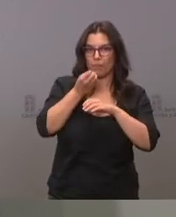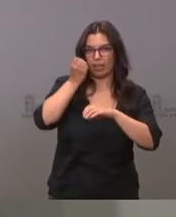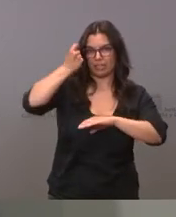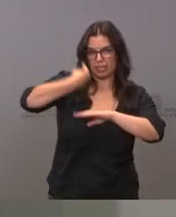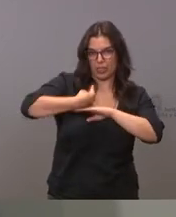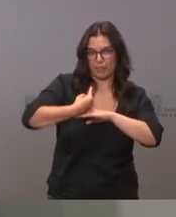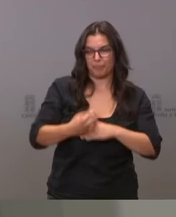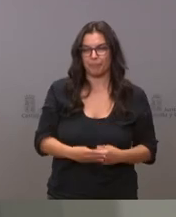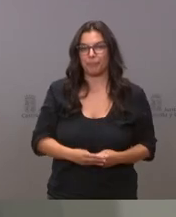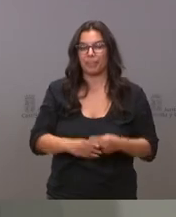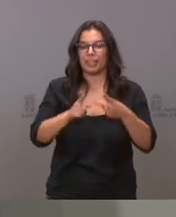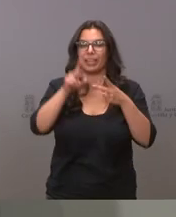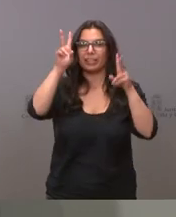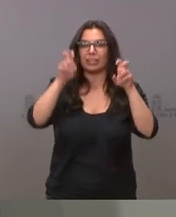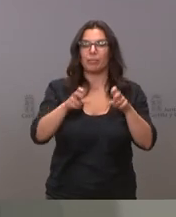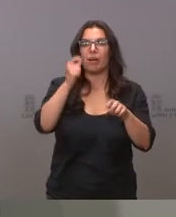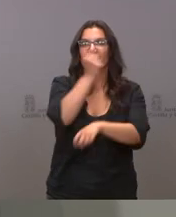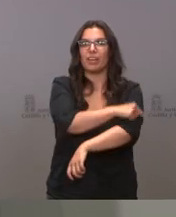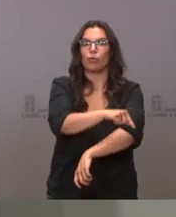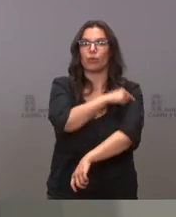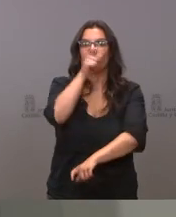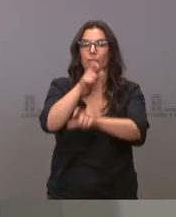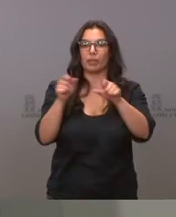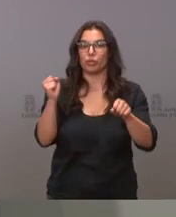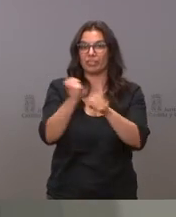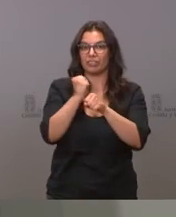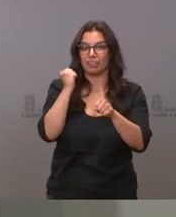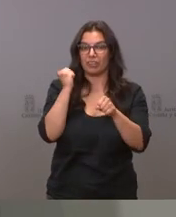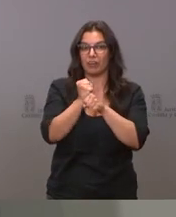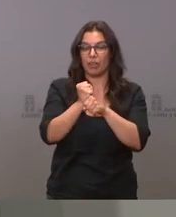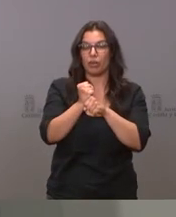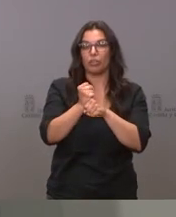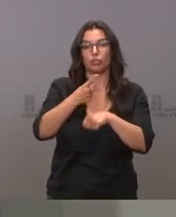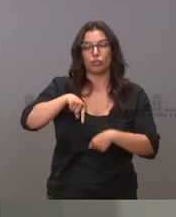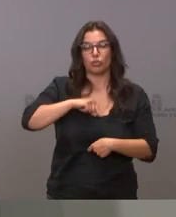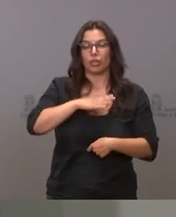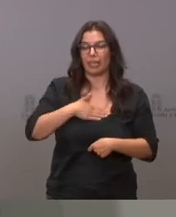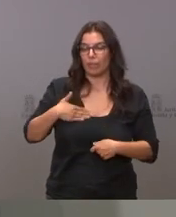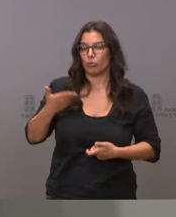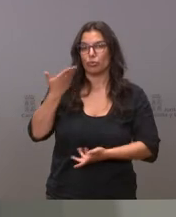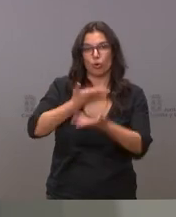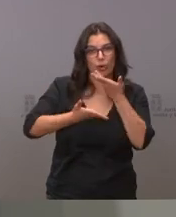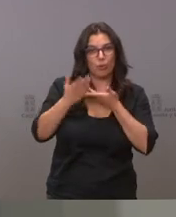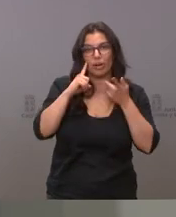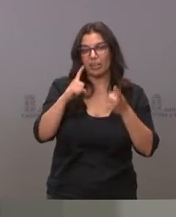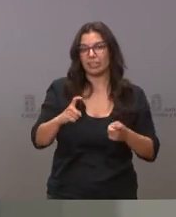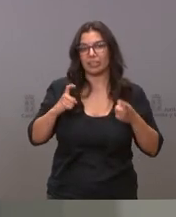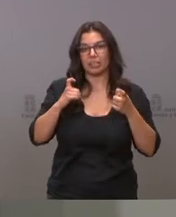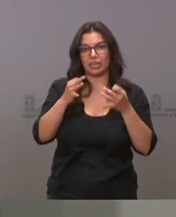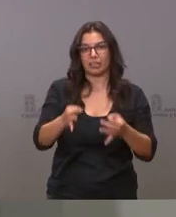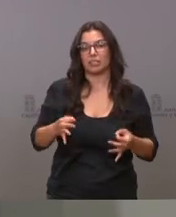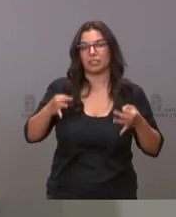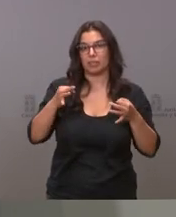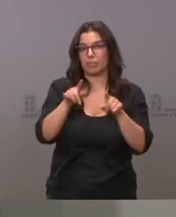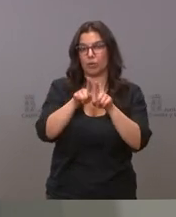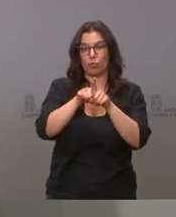Sobre vacunar a trabajadores nuestra intención es intentar colaborar en este sentido en el mismo sentido